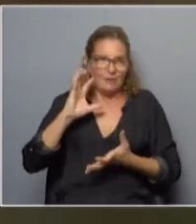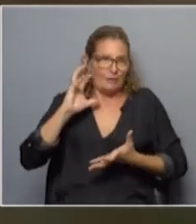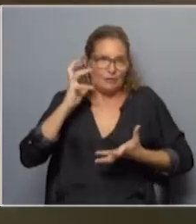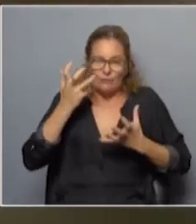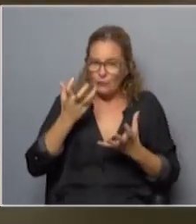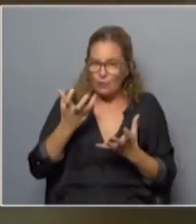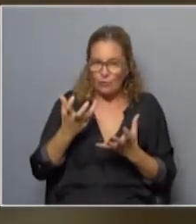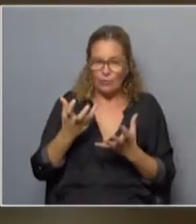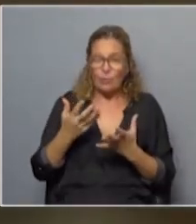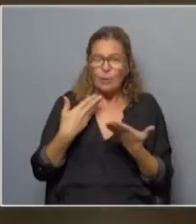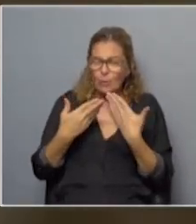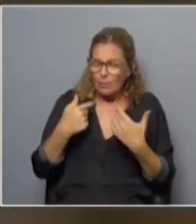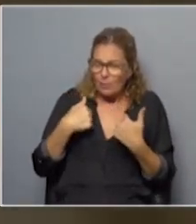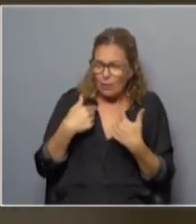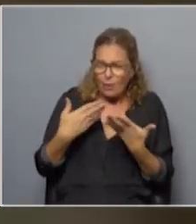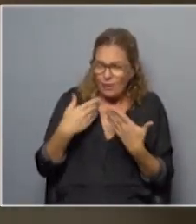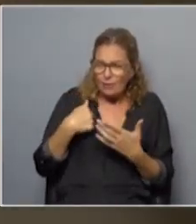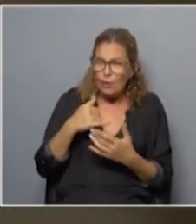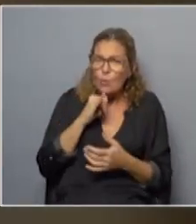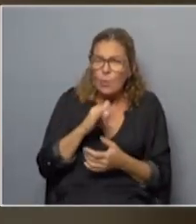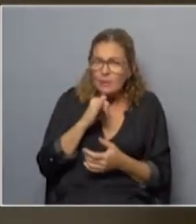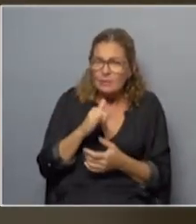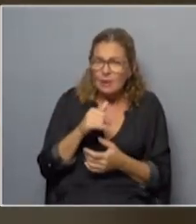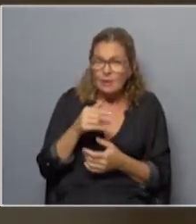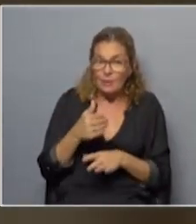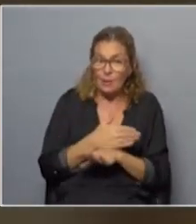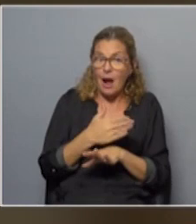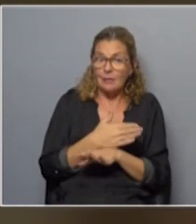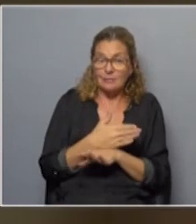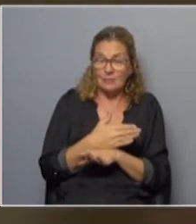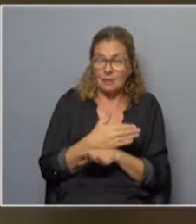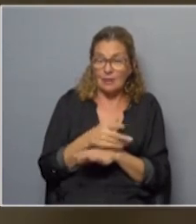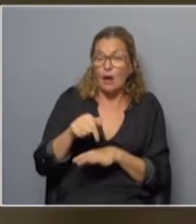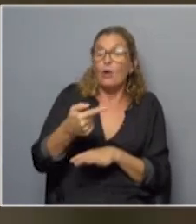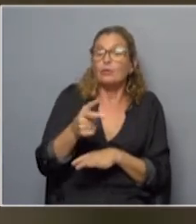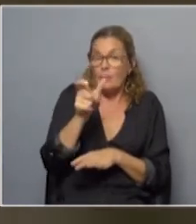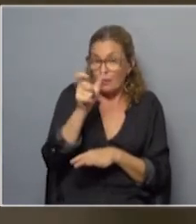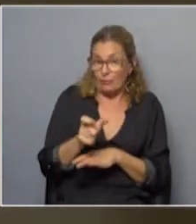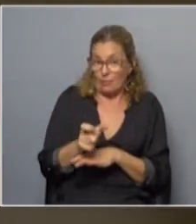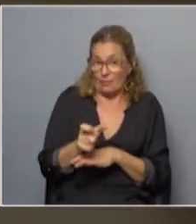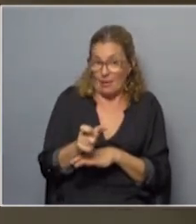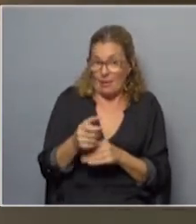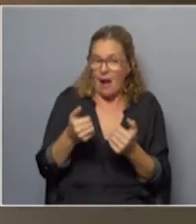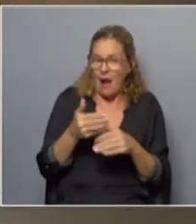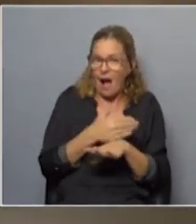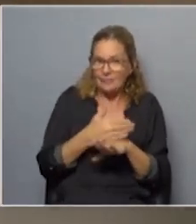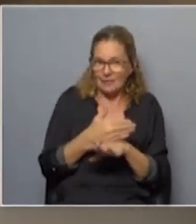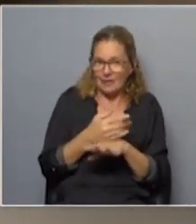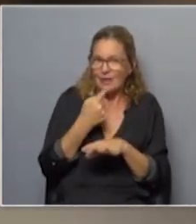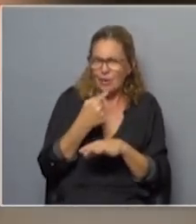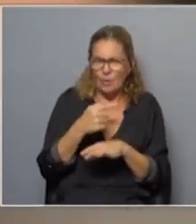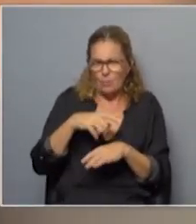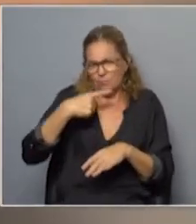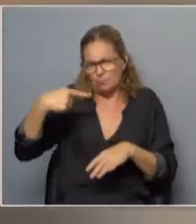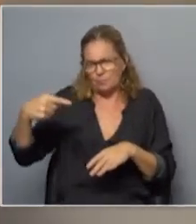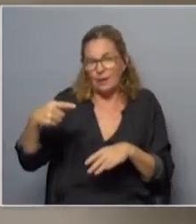cuando hablamos con él él nos cuenta que existió una provocación del funcionario policial antes. Entonces eso no